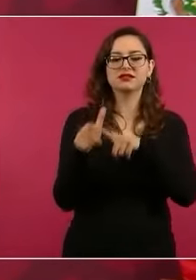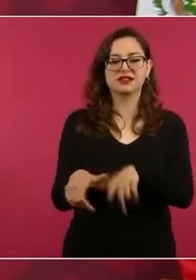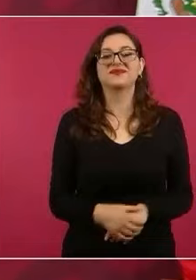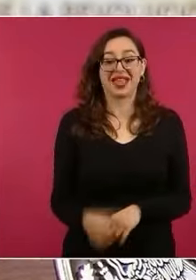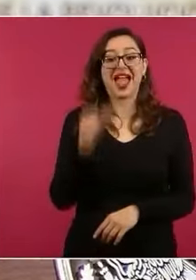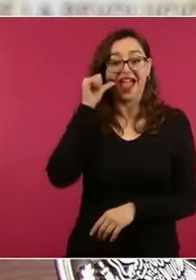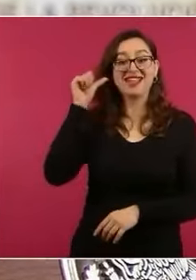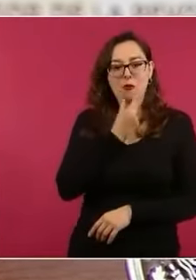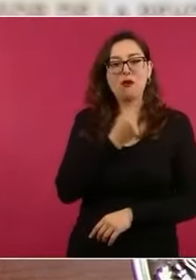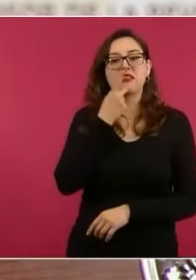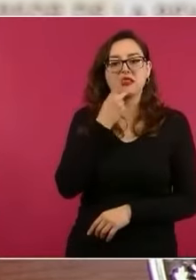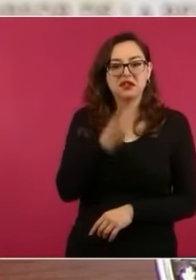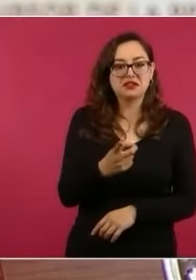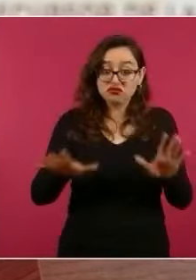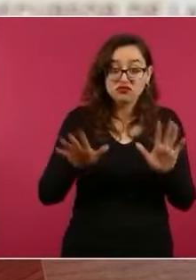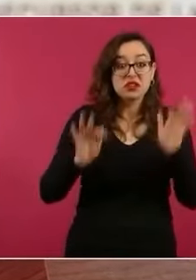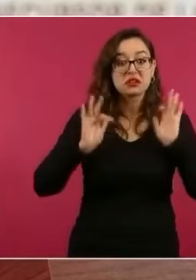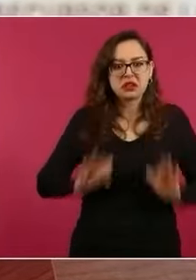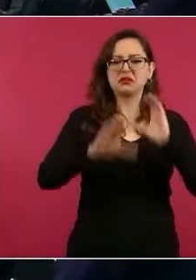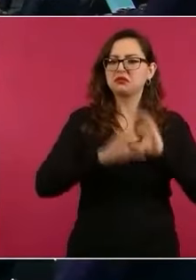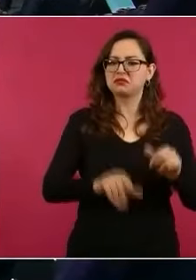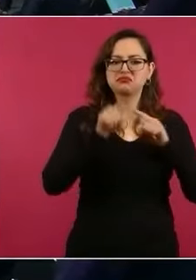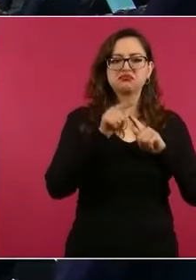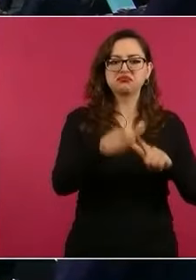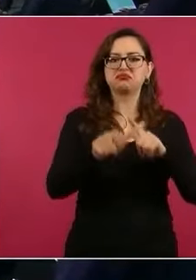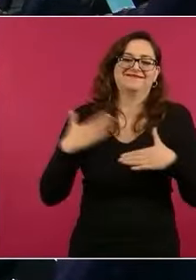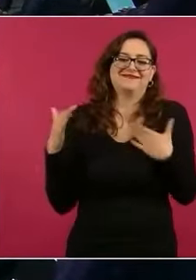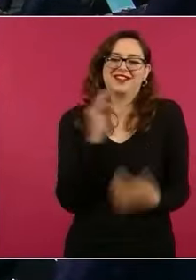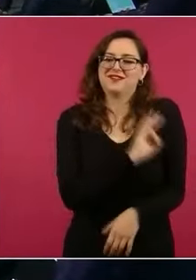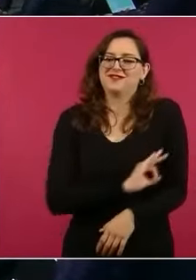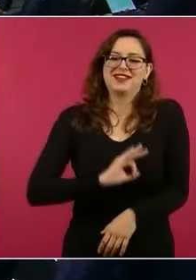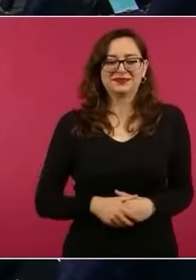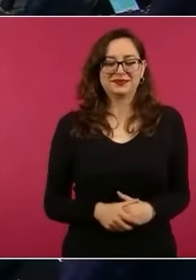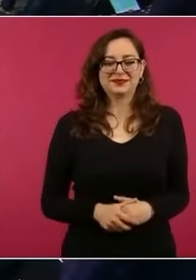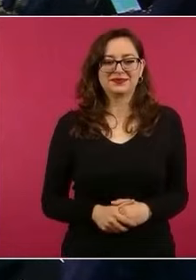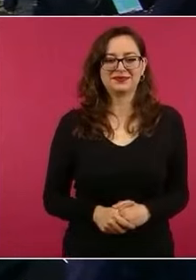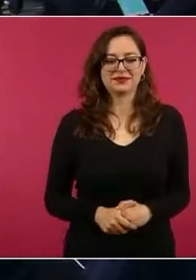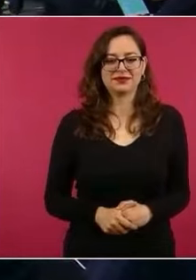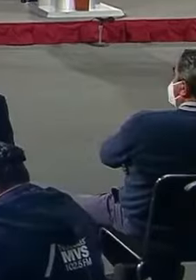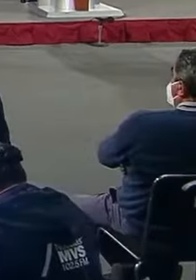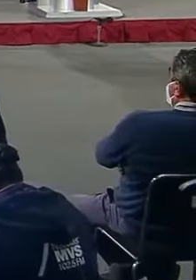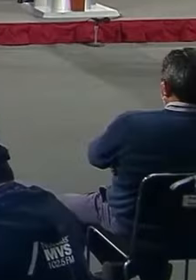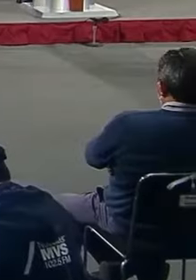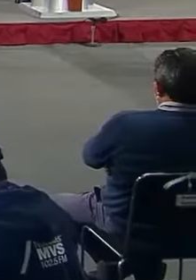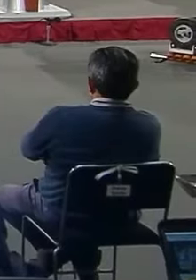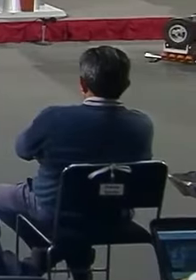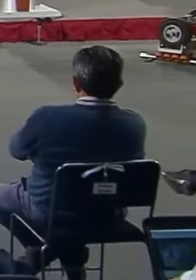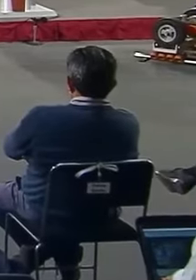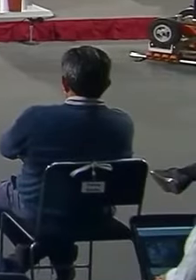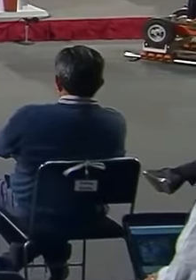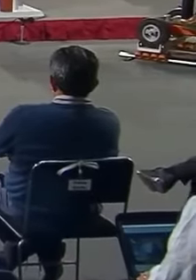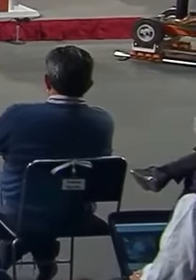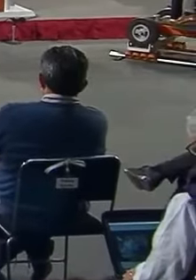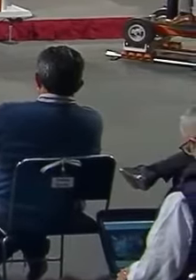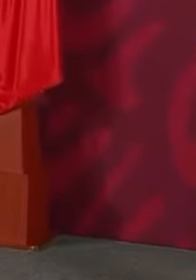cantante de ayer dijo, si nos portamos bien, aquí nos quedamos. Y la gente feliz. A ver, ¿cómo es? ¿Terminamos? ¿Hasta ahí? Nada más. Pero